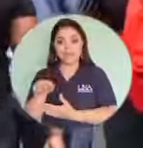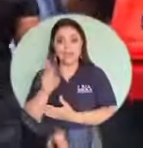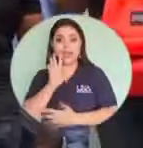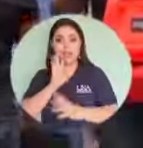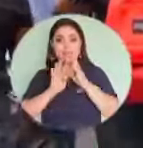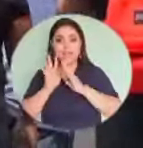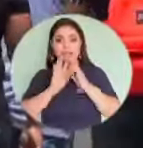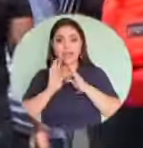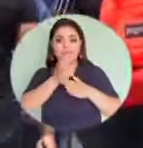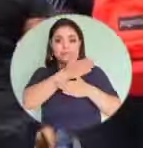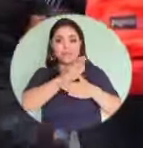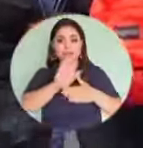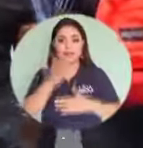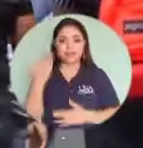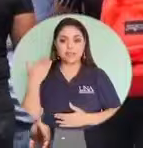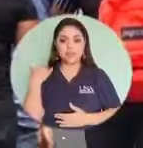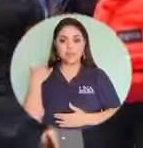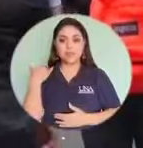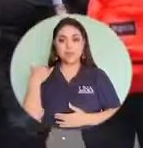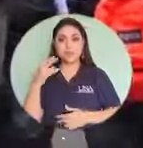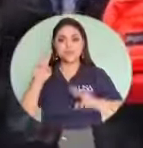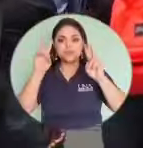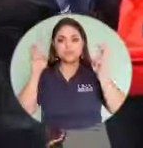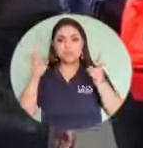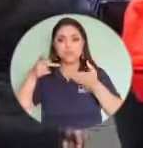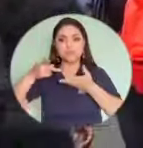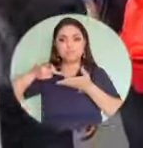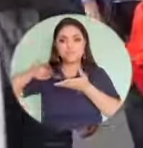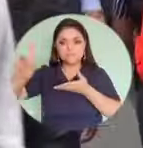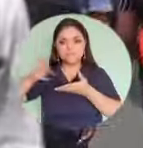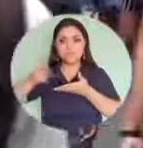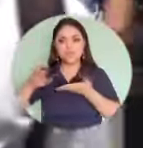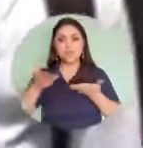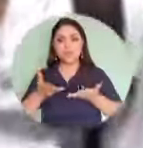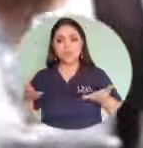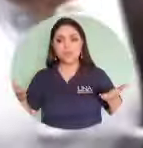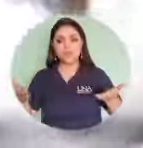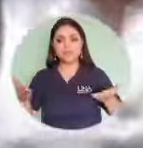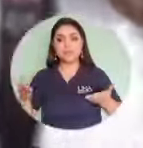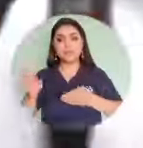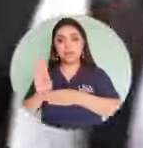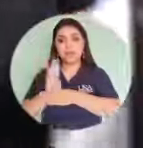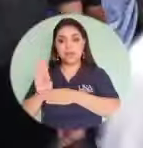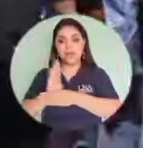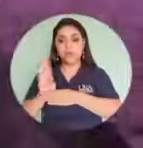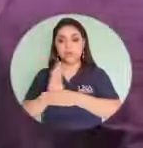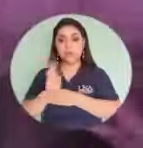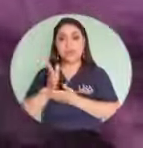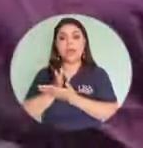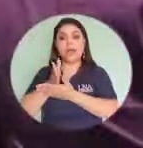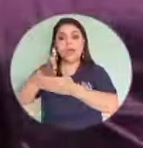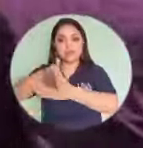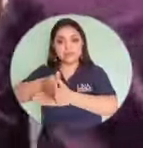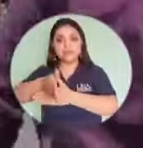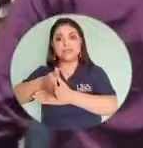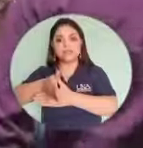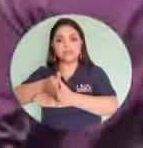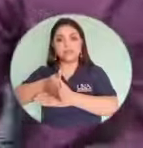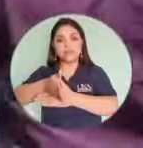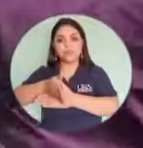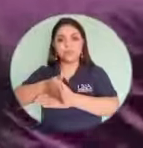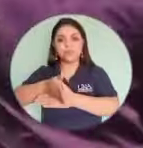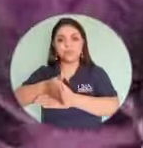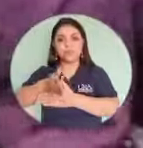conversaba en el bloque anterior, en cuanto a transacciones bancarias, el acceso a